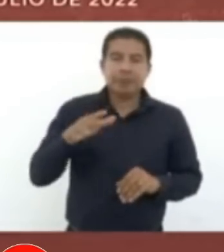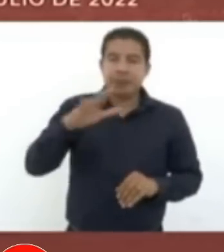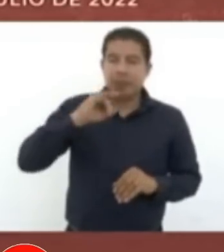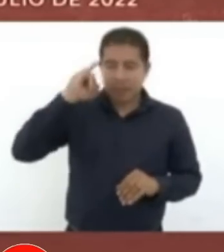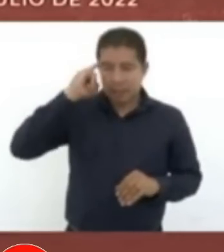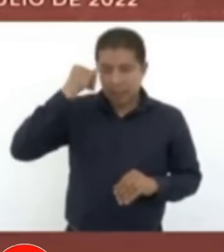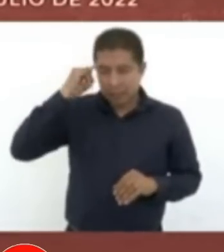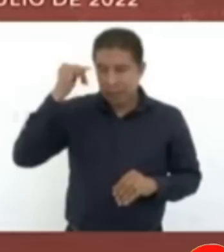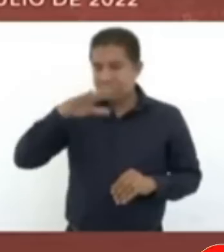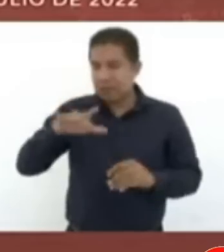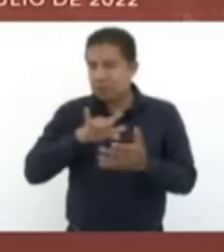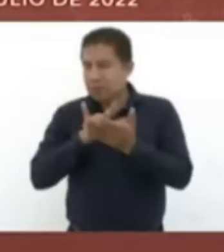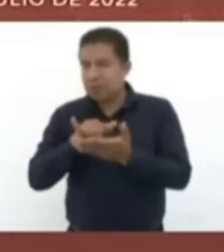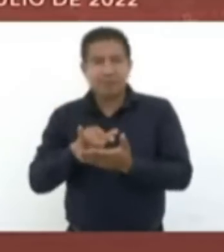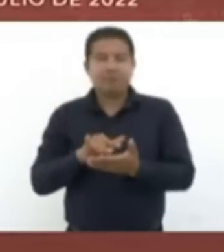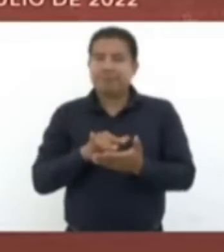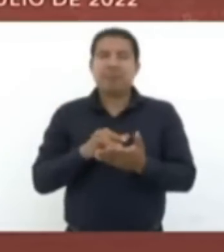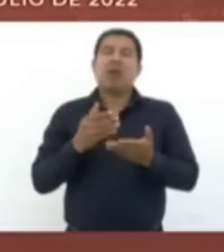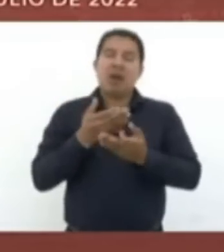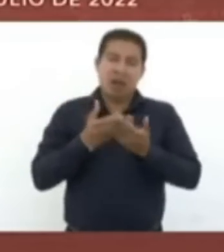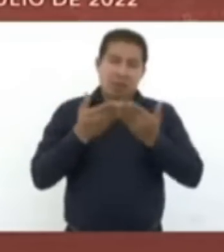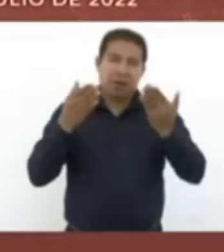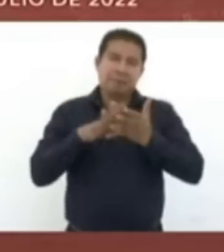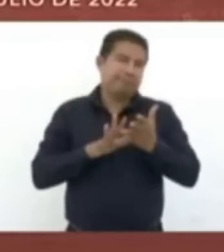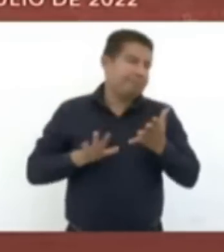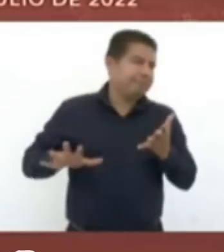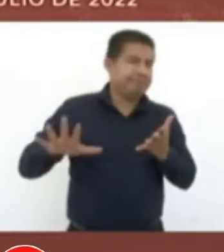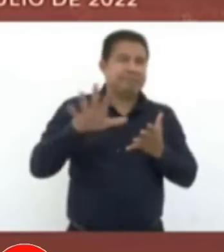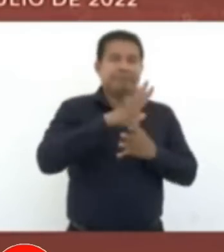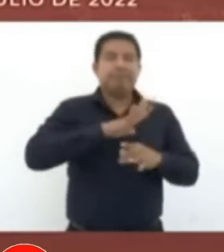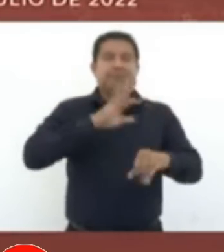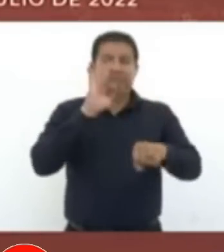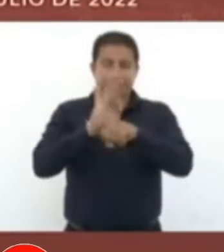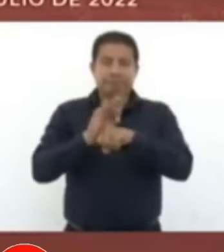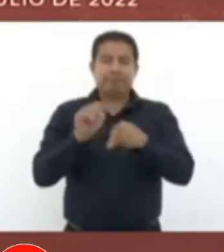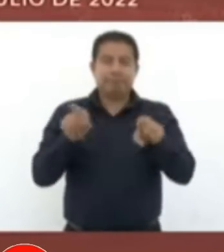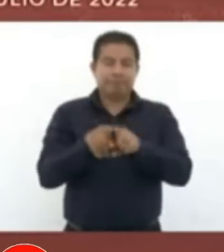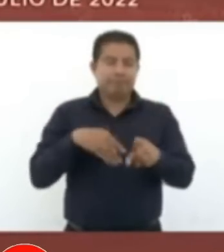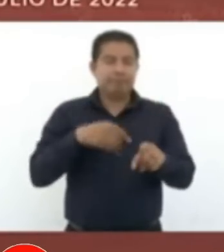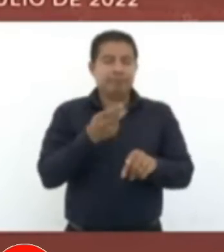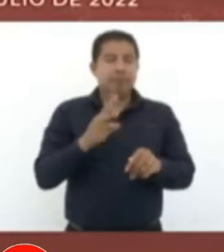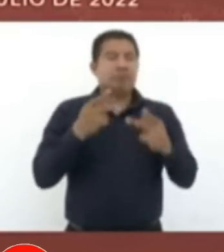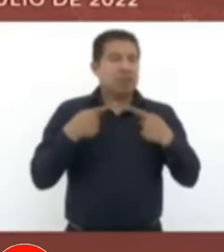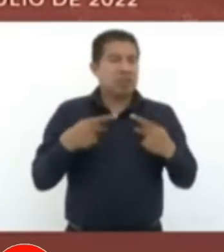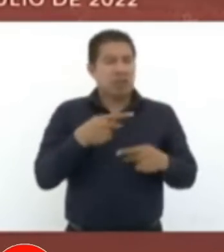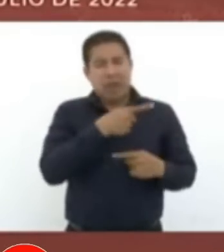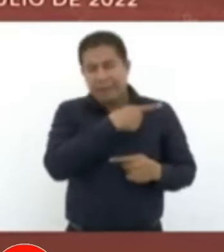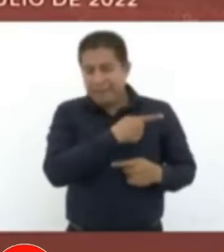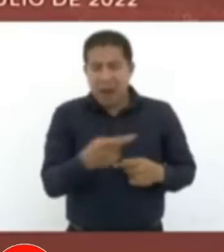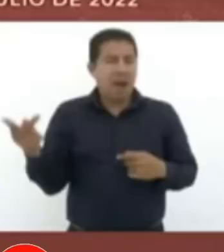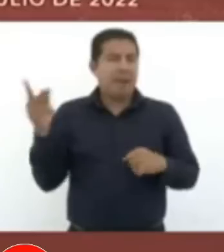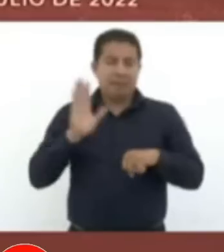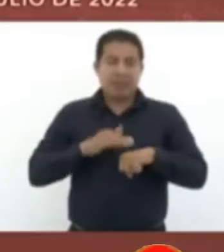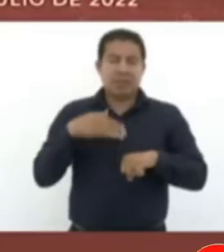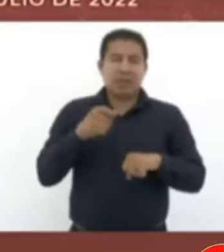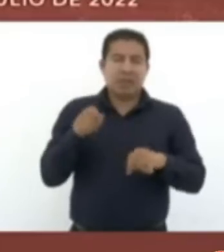indígenas. Ahora es a todos y se les da preferencia a la gente más humilde, a los pequeños